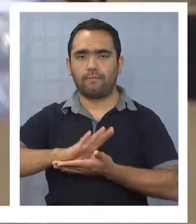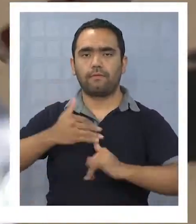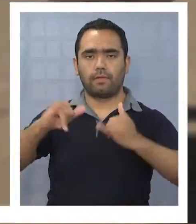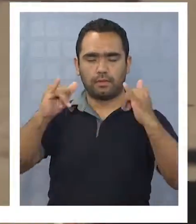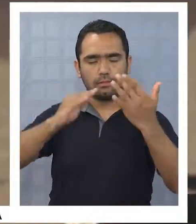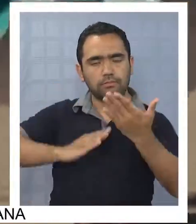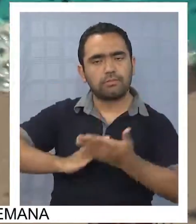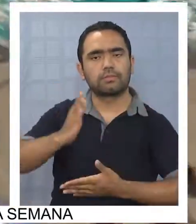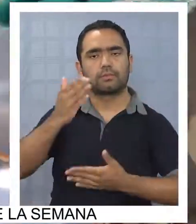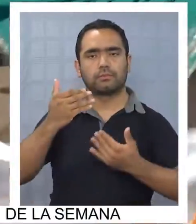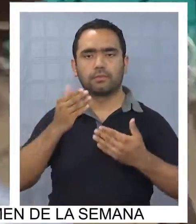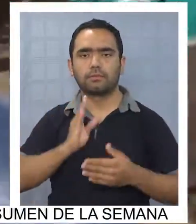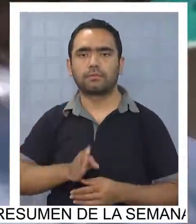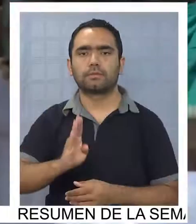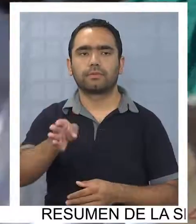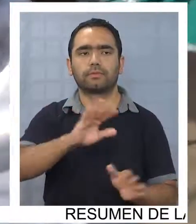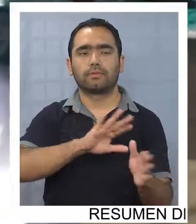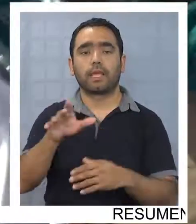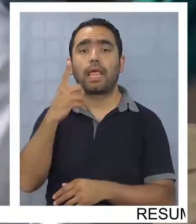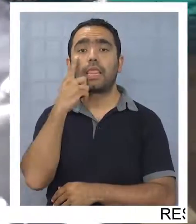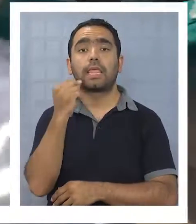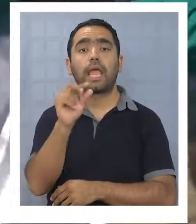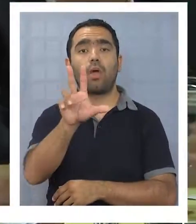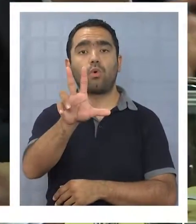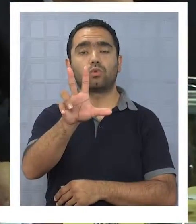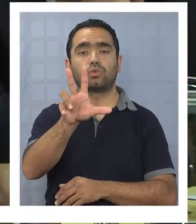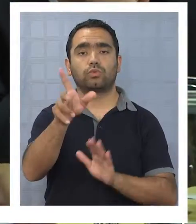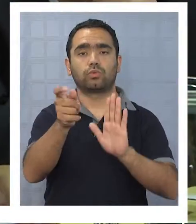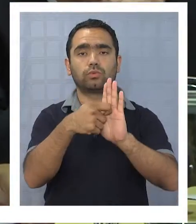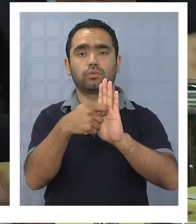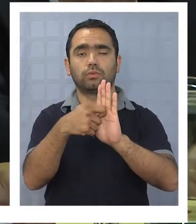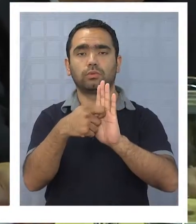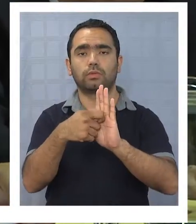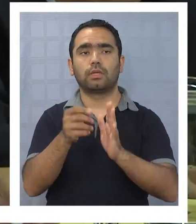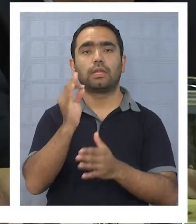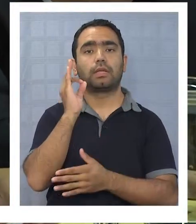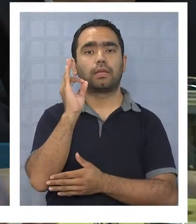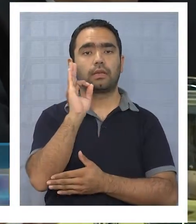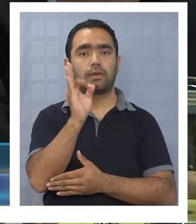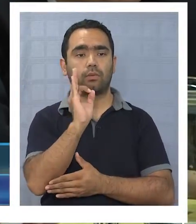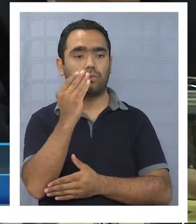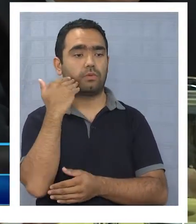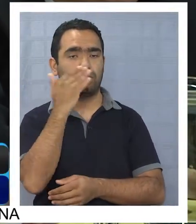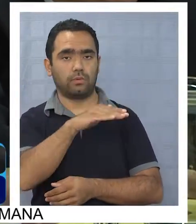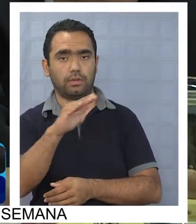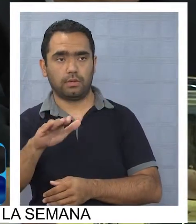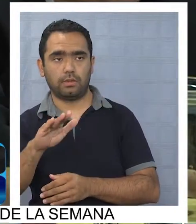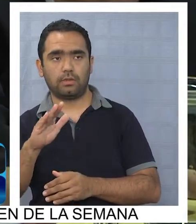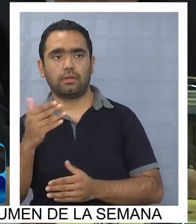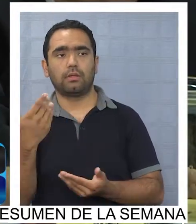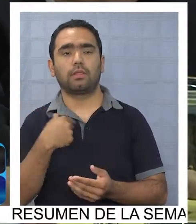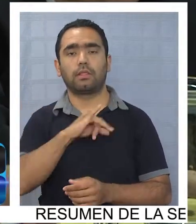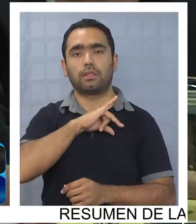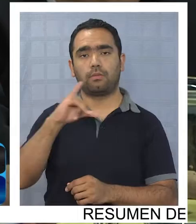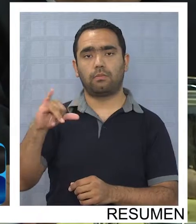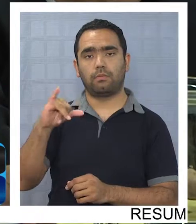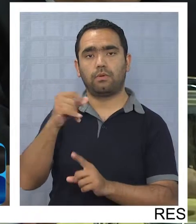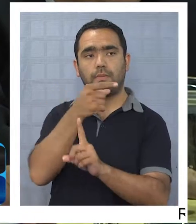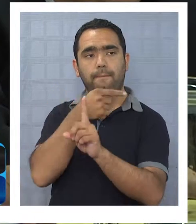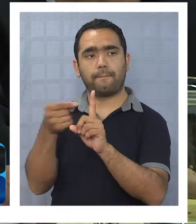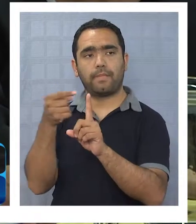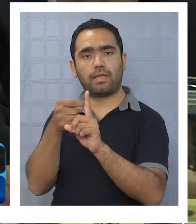propiamente tal. En el día 8, que tenemos la Eucaristía con los niños, al mediodía también,